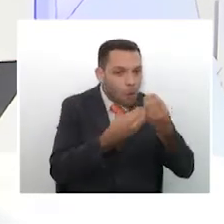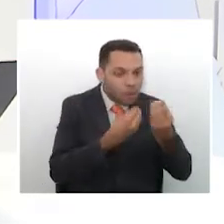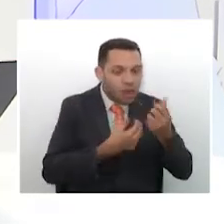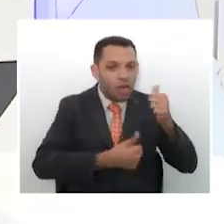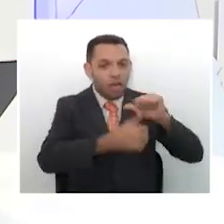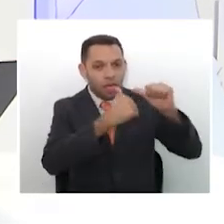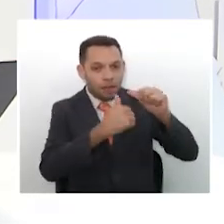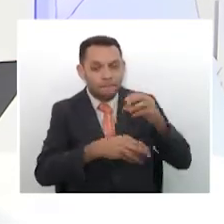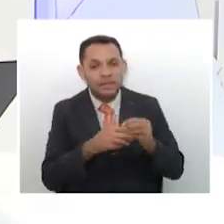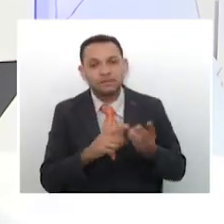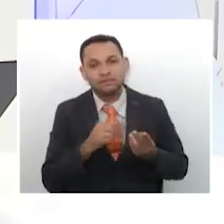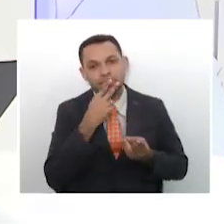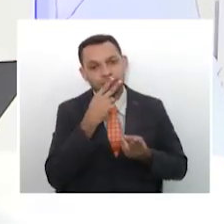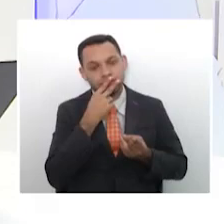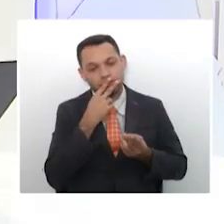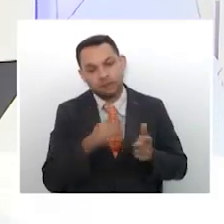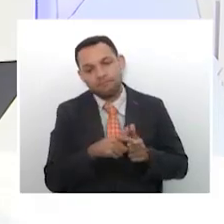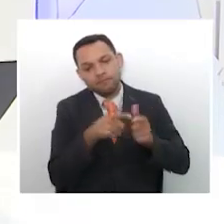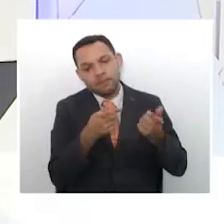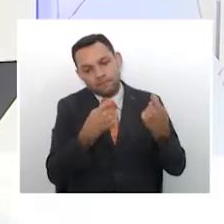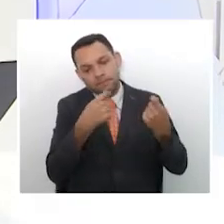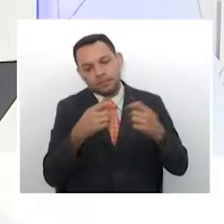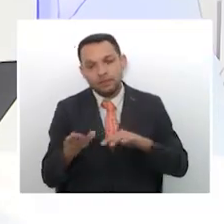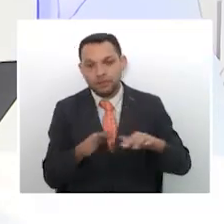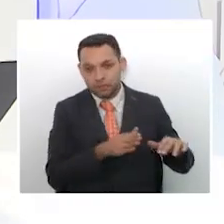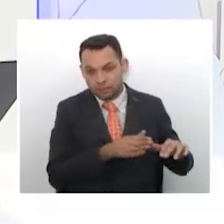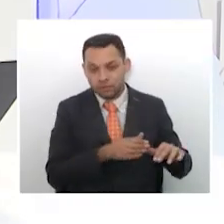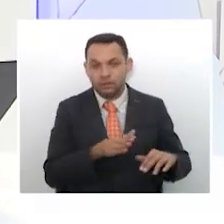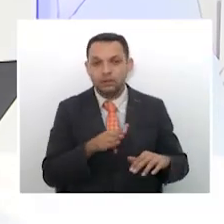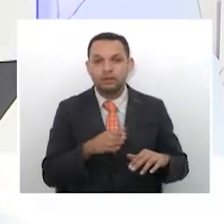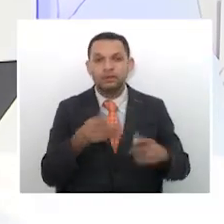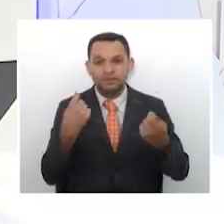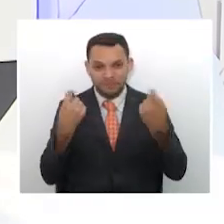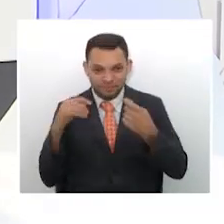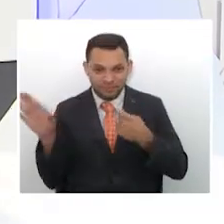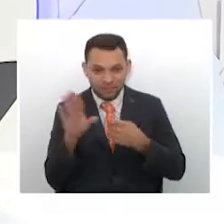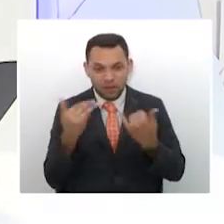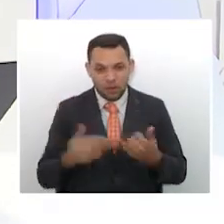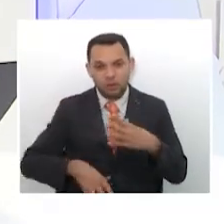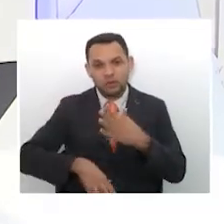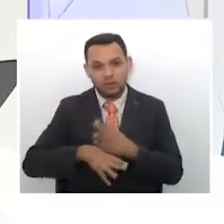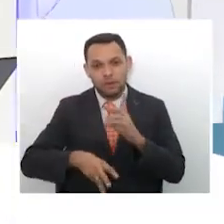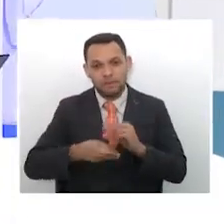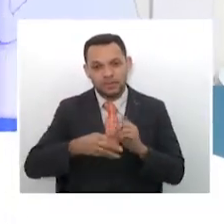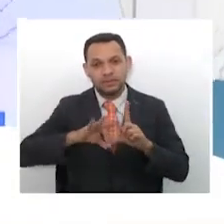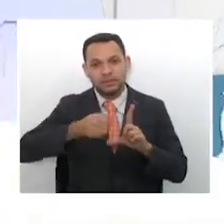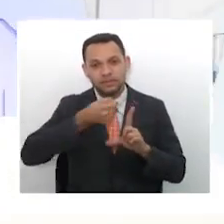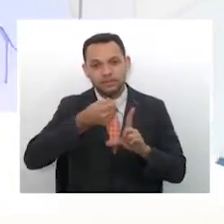el tabaco. Son las 8 de la noche, 50 minutos, una pausa, ya regresamos con más información en Telecafé Noticias.